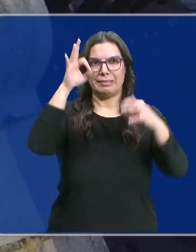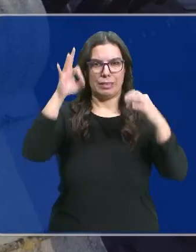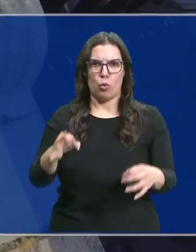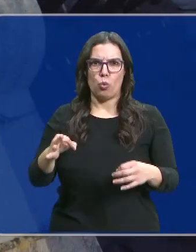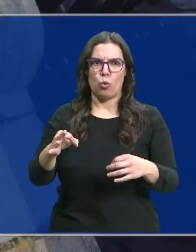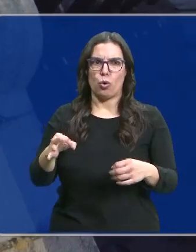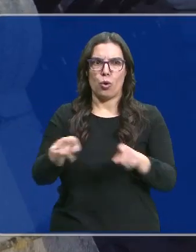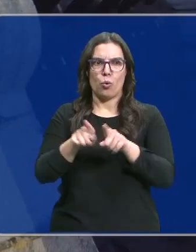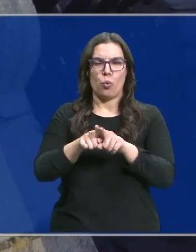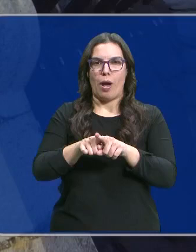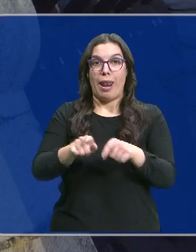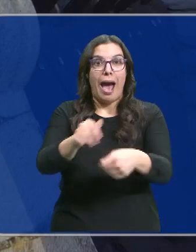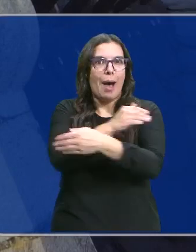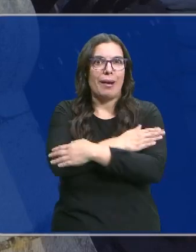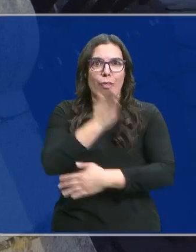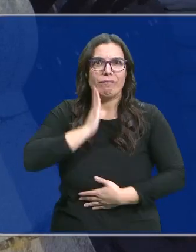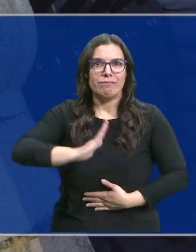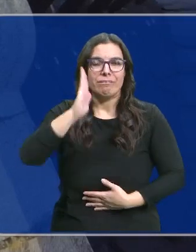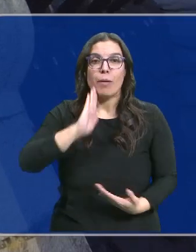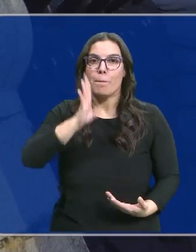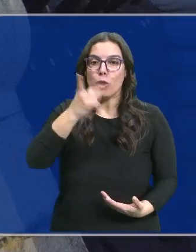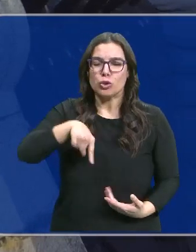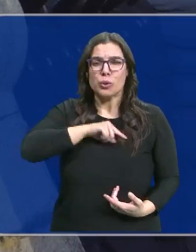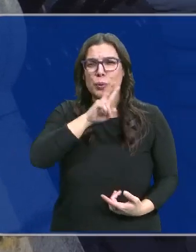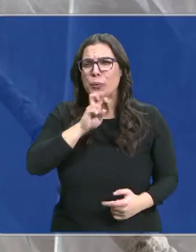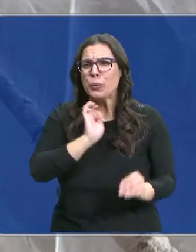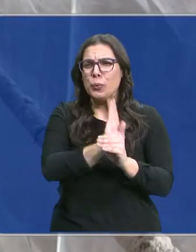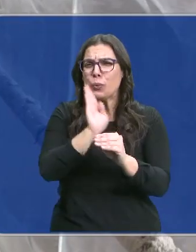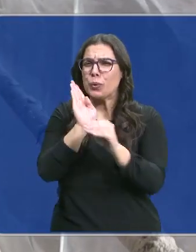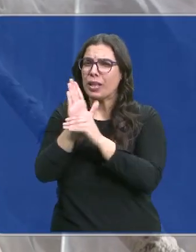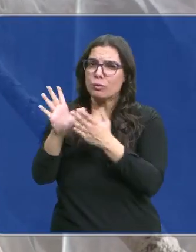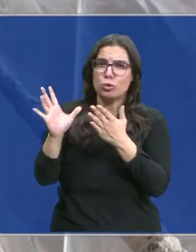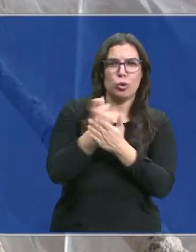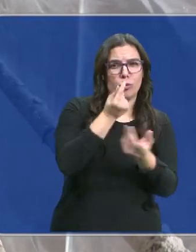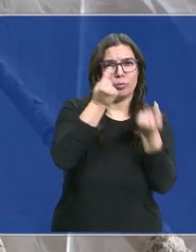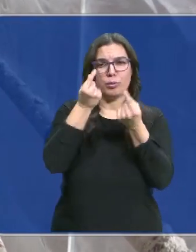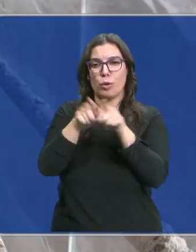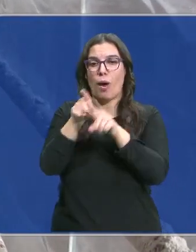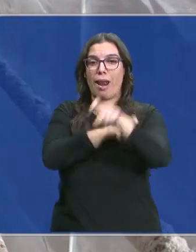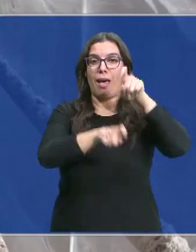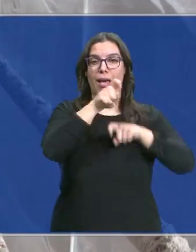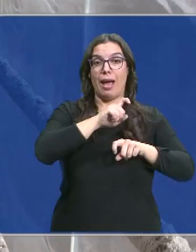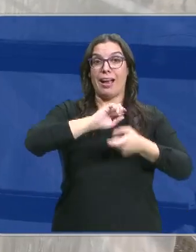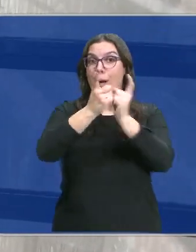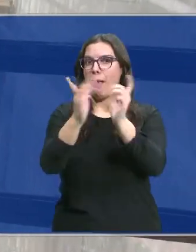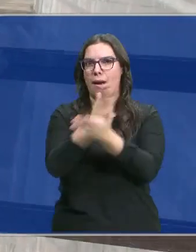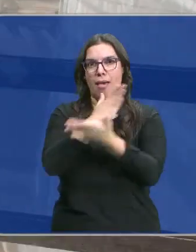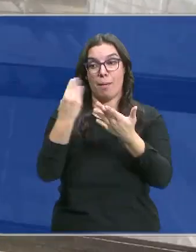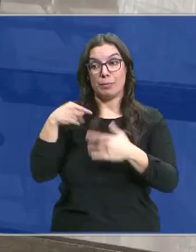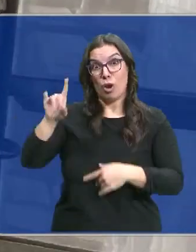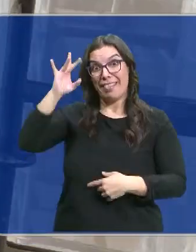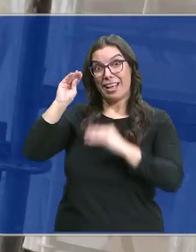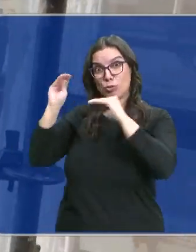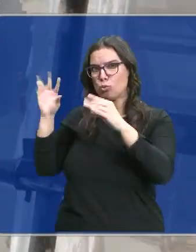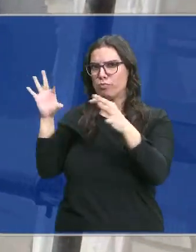nos daría un abrazo porque le estamos cuidando y volviendo a su origen, no con alteración, a su propio